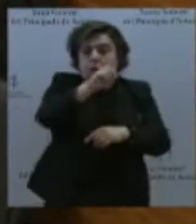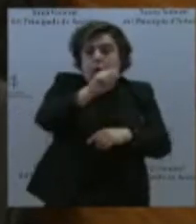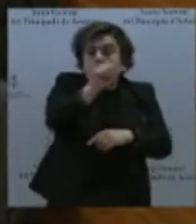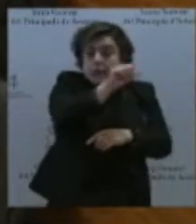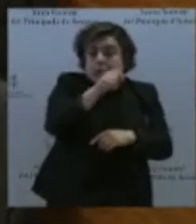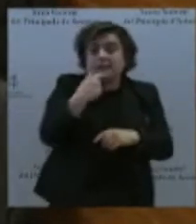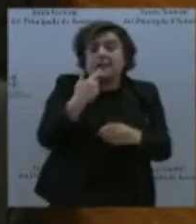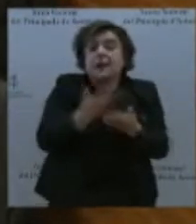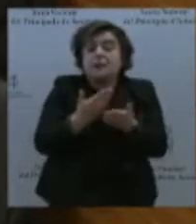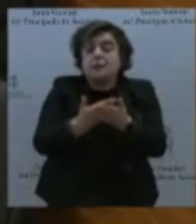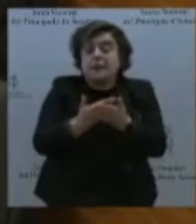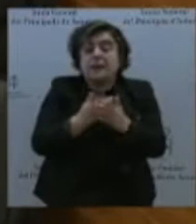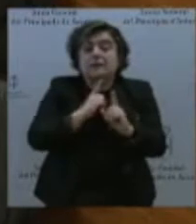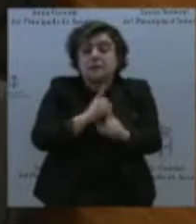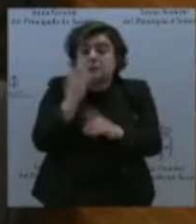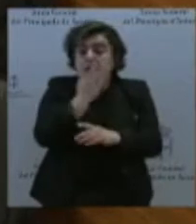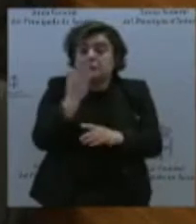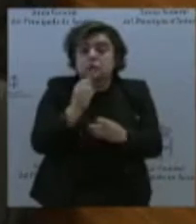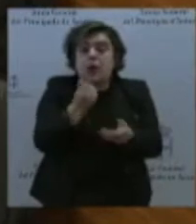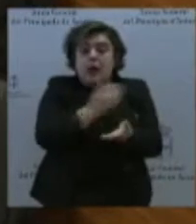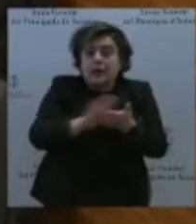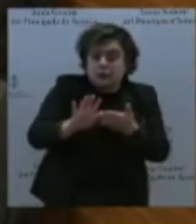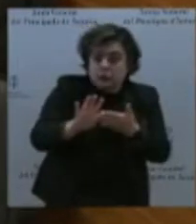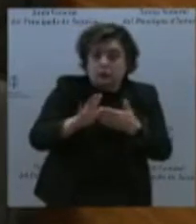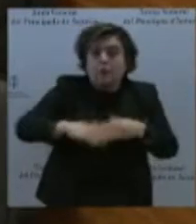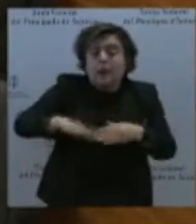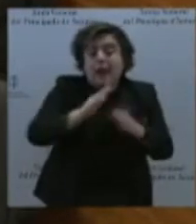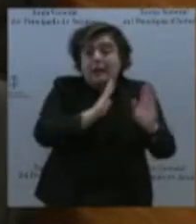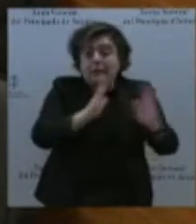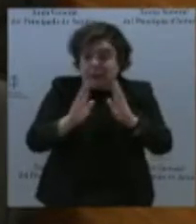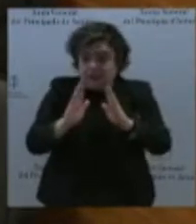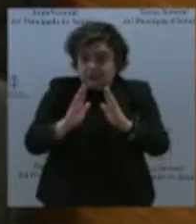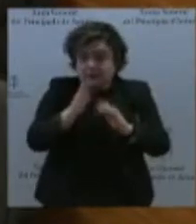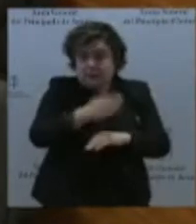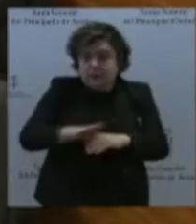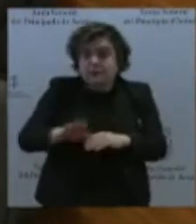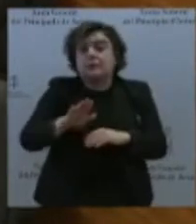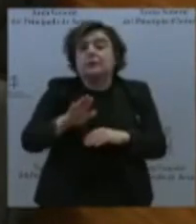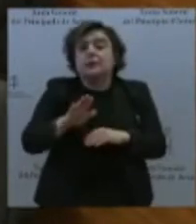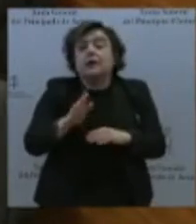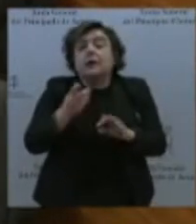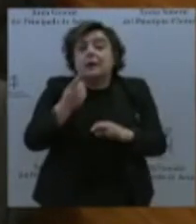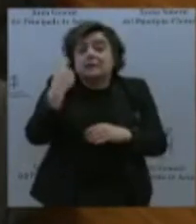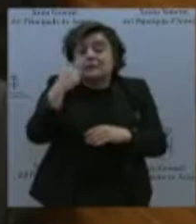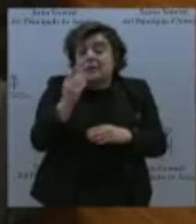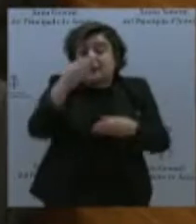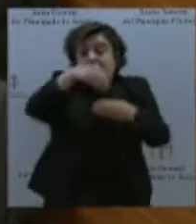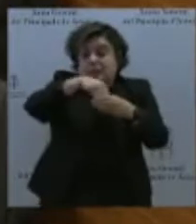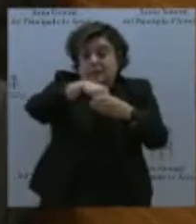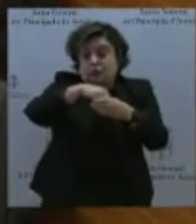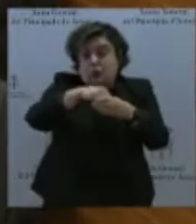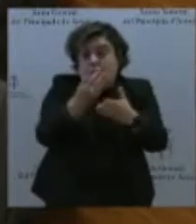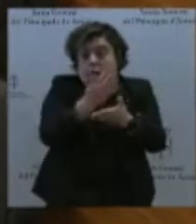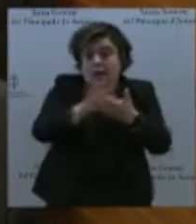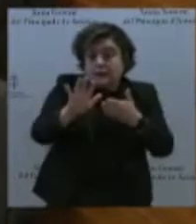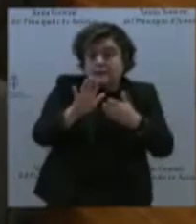profesional. Como sabe, estas etapas no están incluidas dentro de la gratuidad del transporte, pero estos alumnos y alumnas pueden hacer uso de